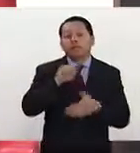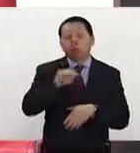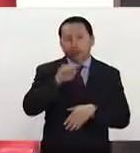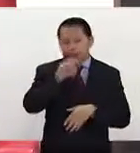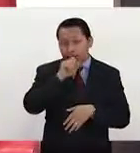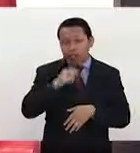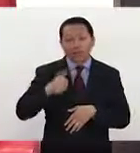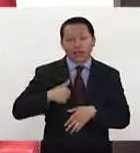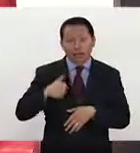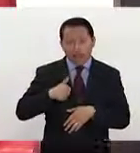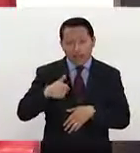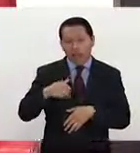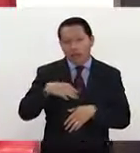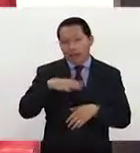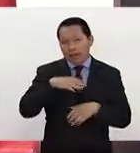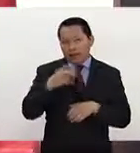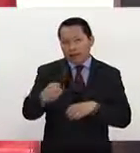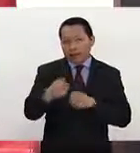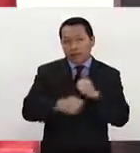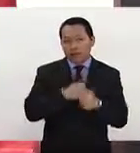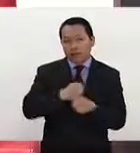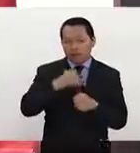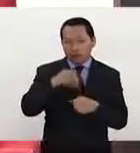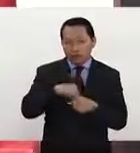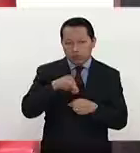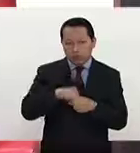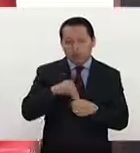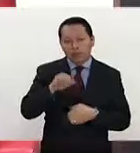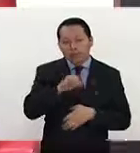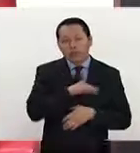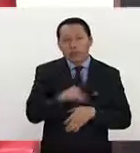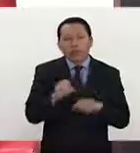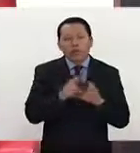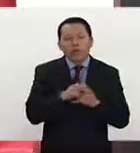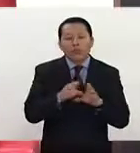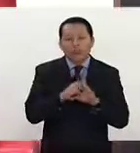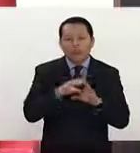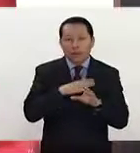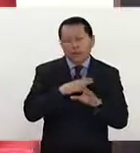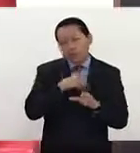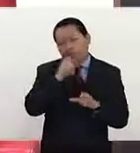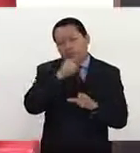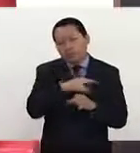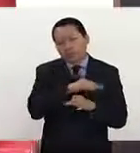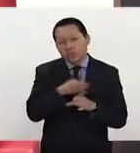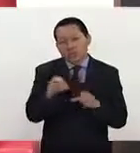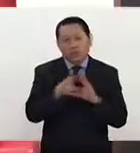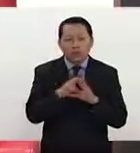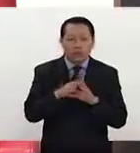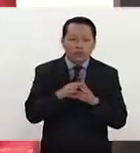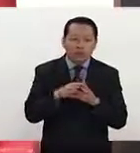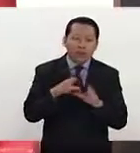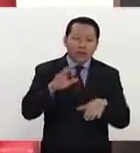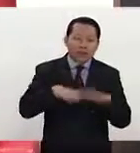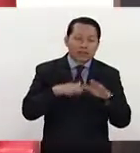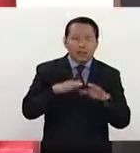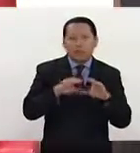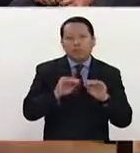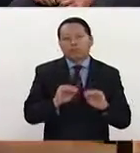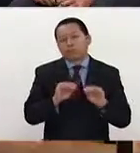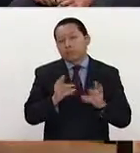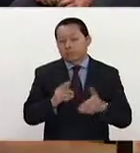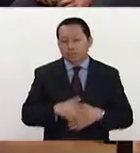Canadá también tendrá elecciones en ese año. Entonces sí podría ya extenderse, incluso llegar a un punto muerto de la negociación.